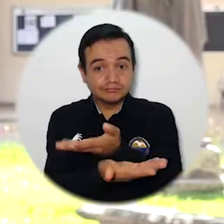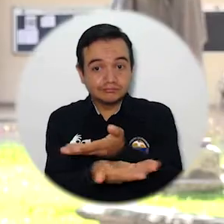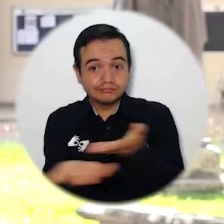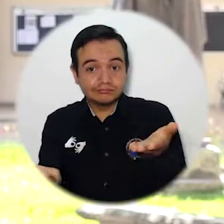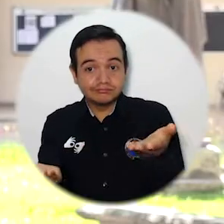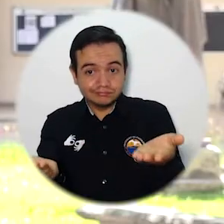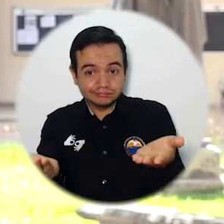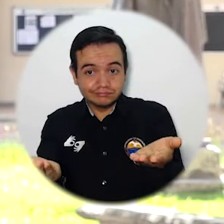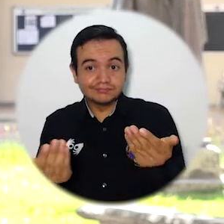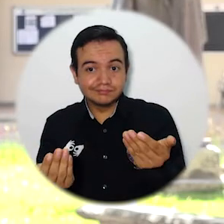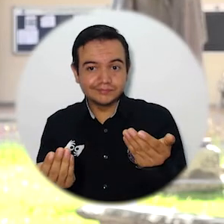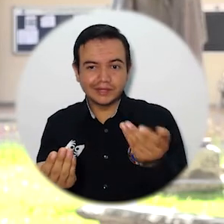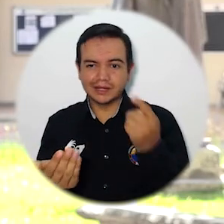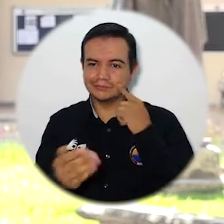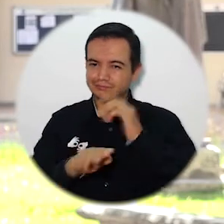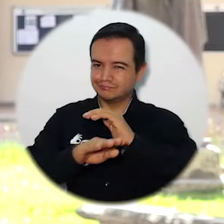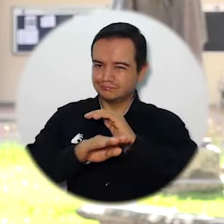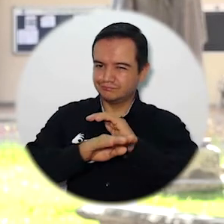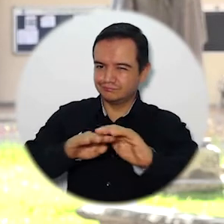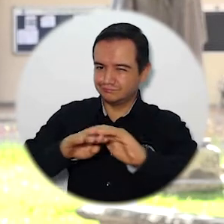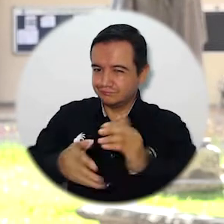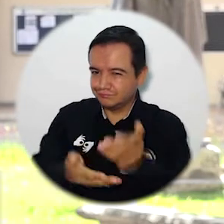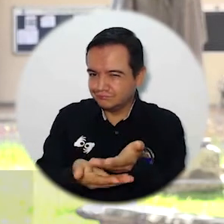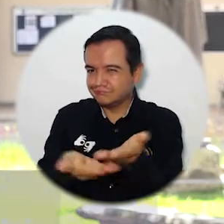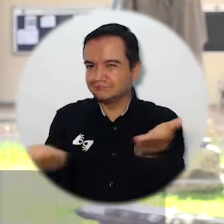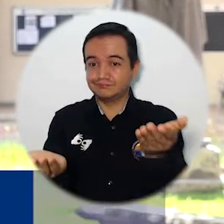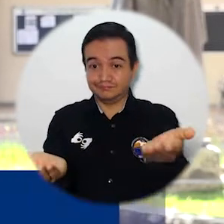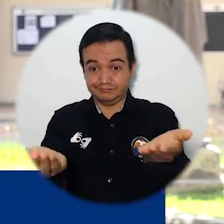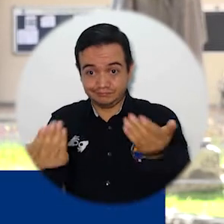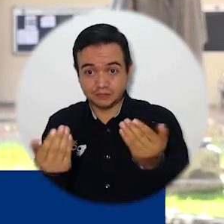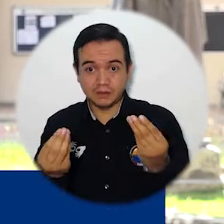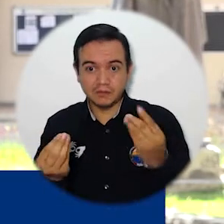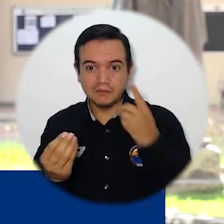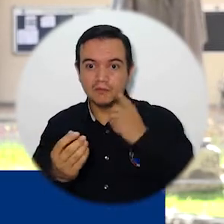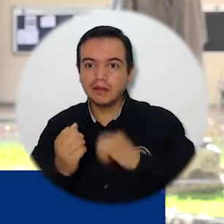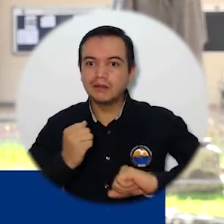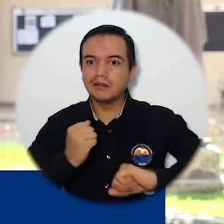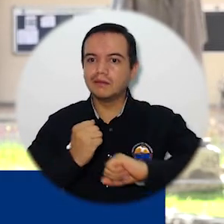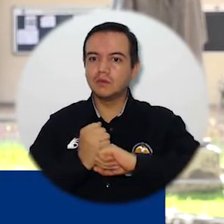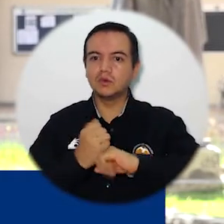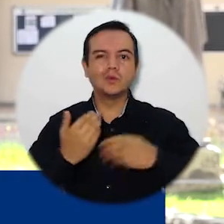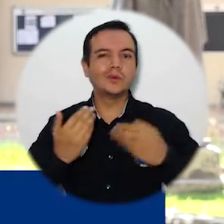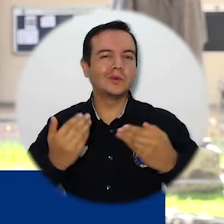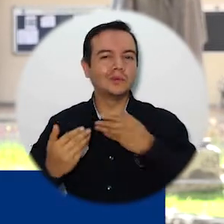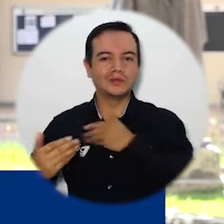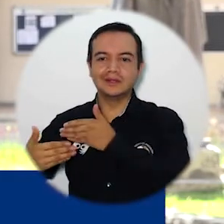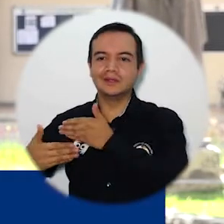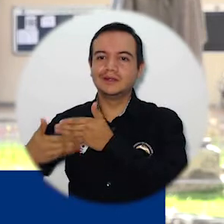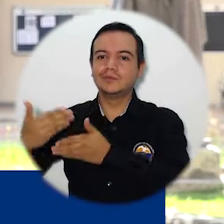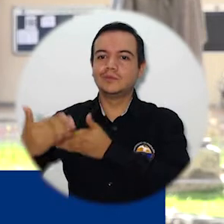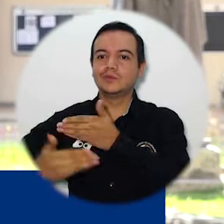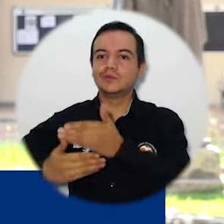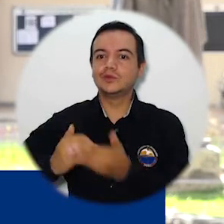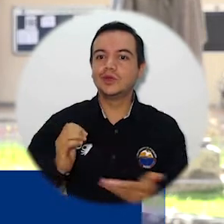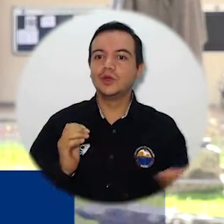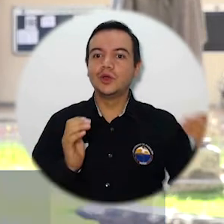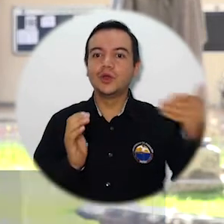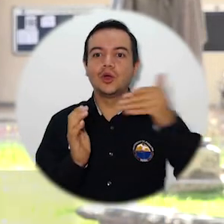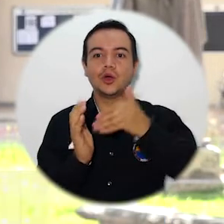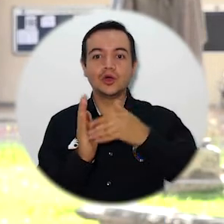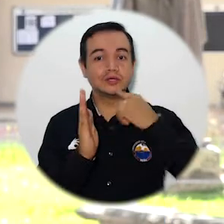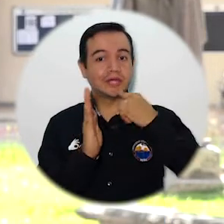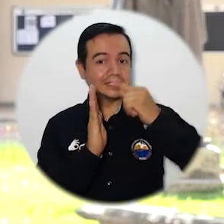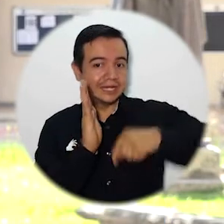Comunidad Unimagdalena, quiero invitarlos a que hagan parte del proceso de la renovación de la